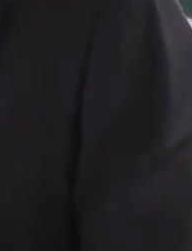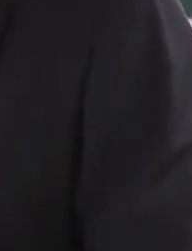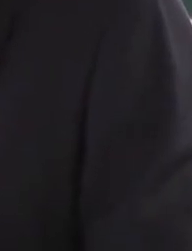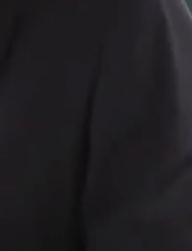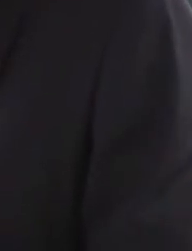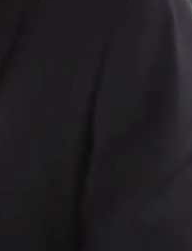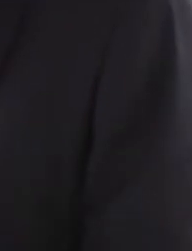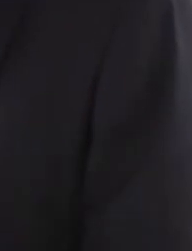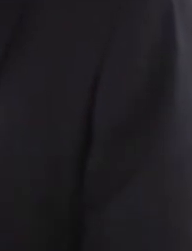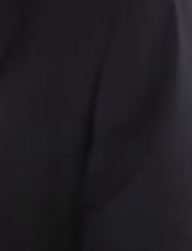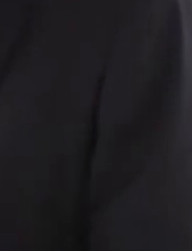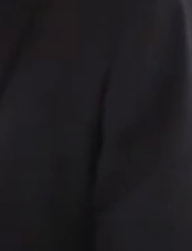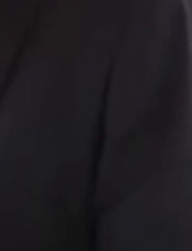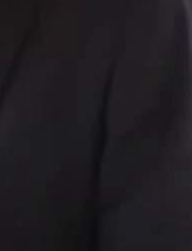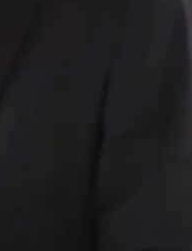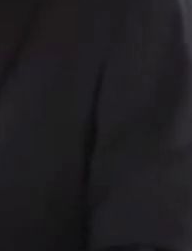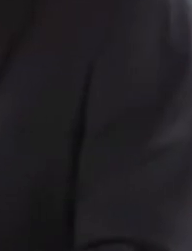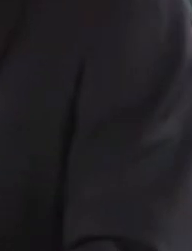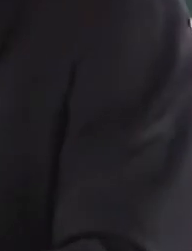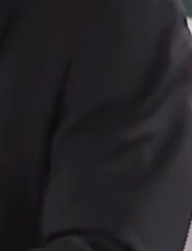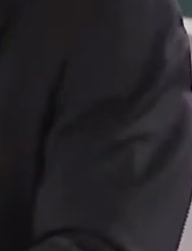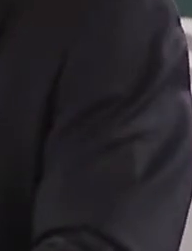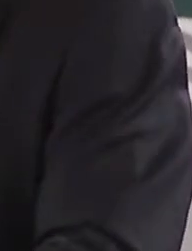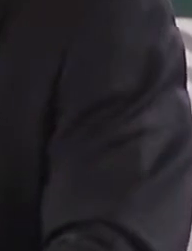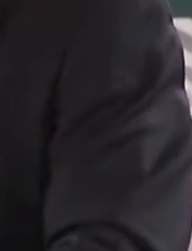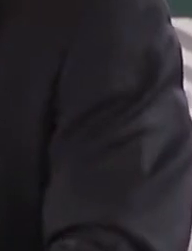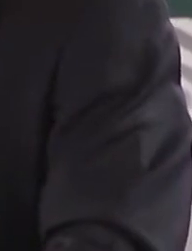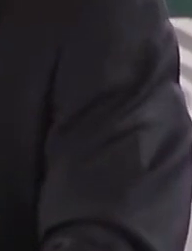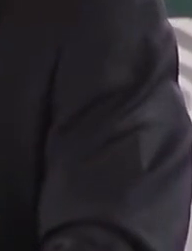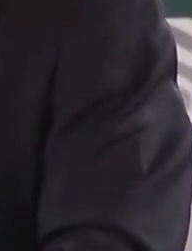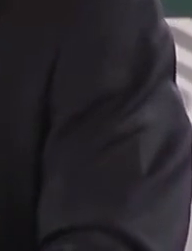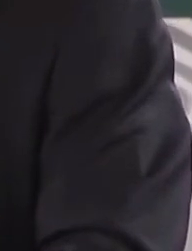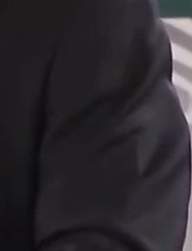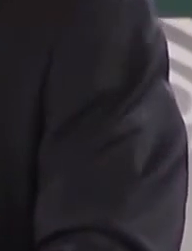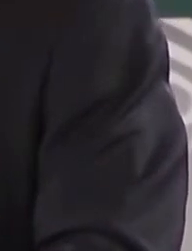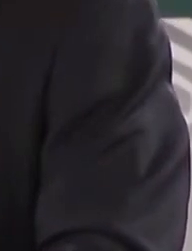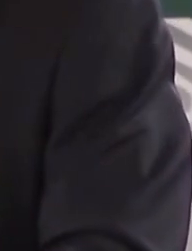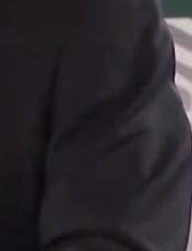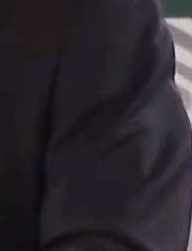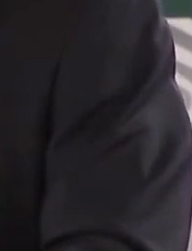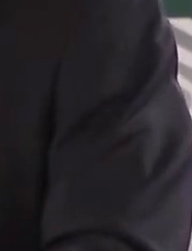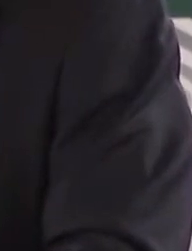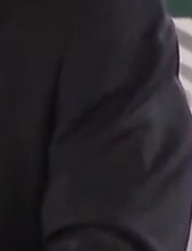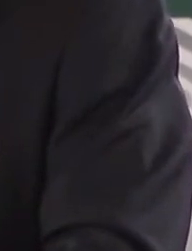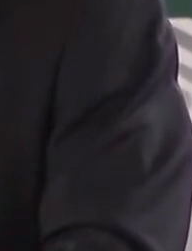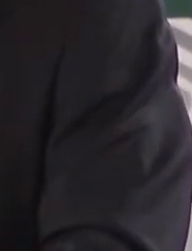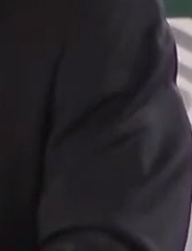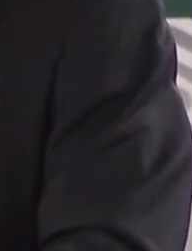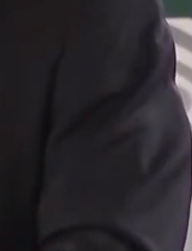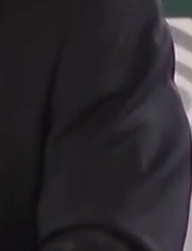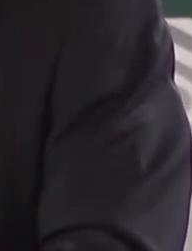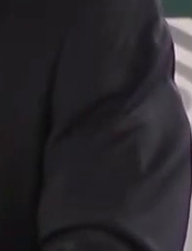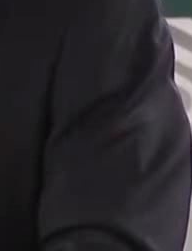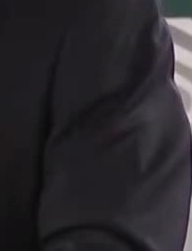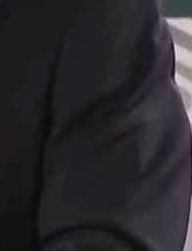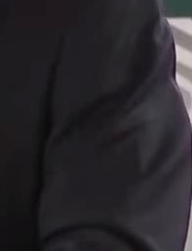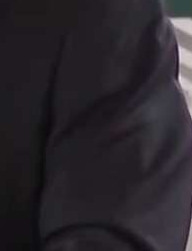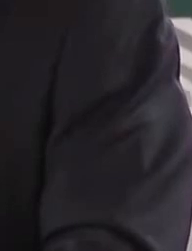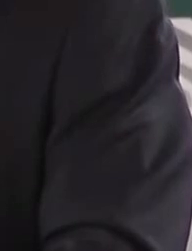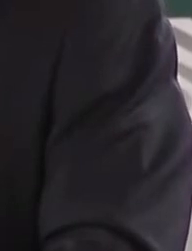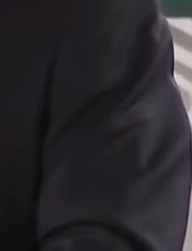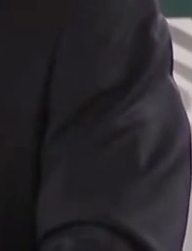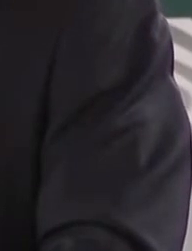dispositivo adoptados para la seguridad del funcionario permitieron la detención de 12